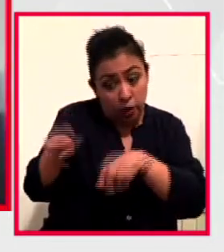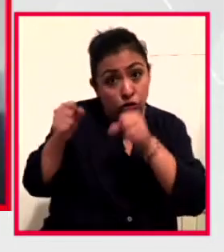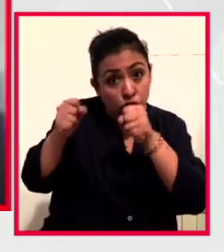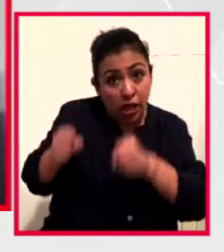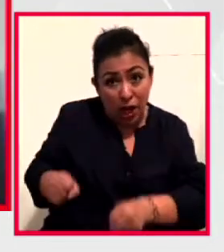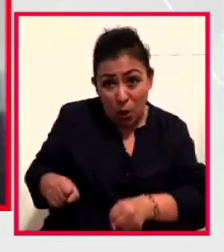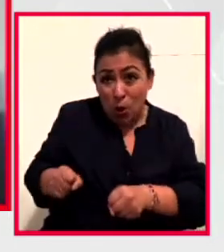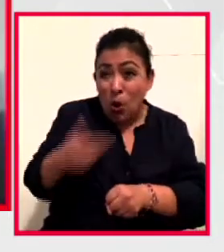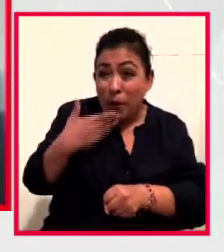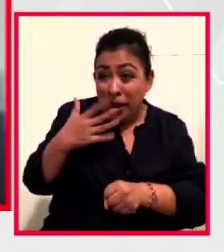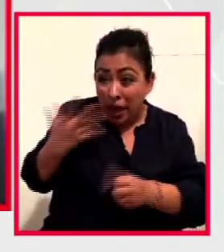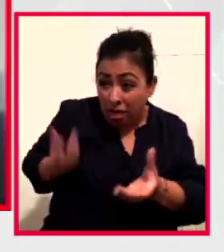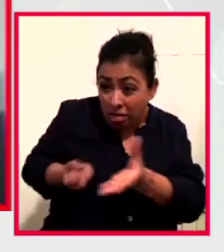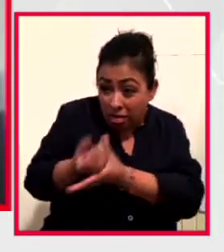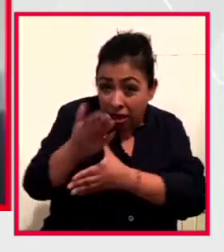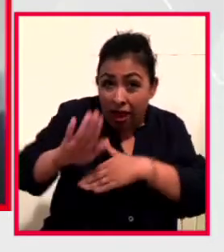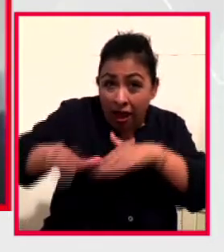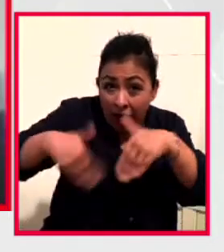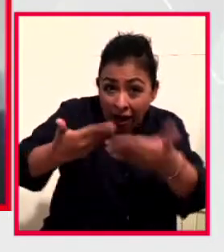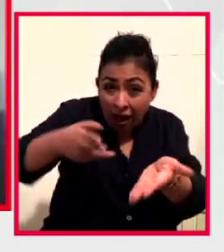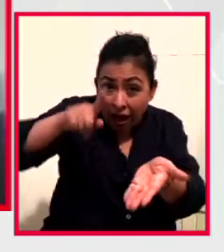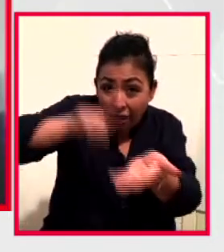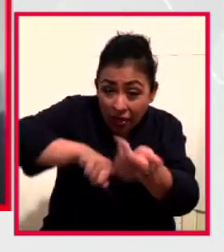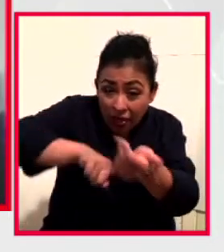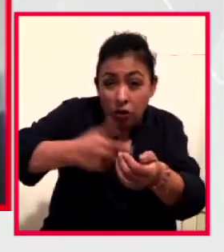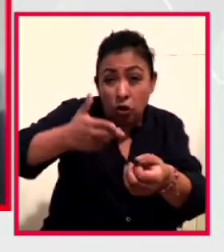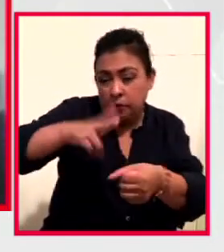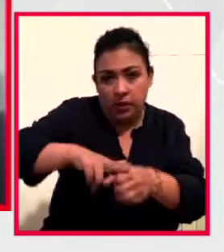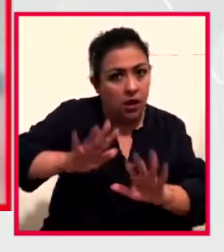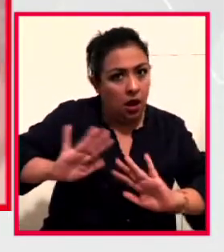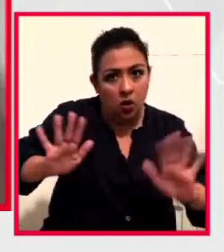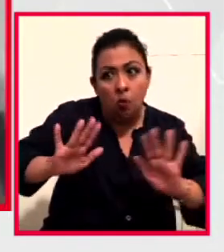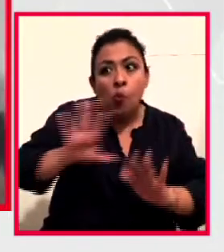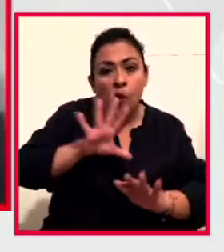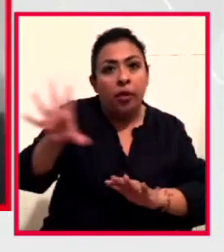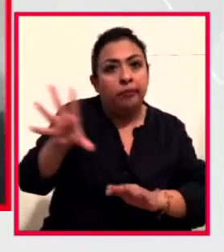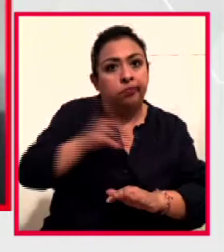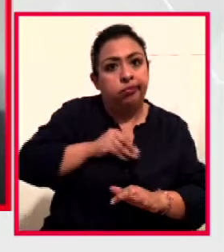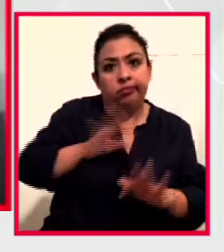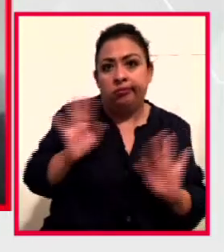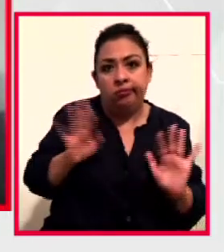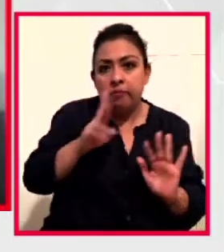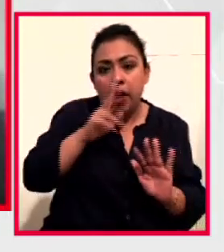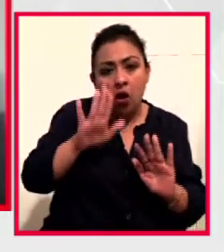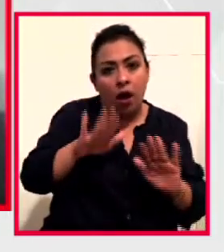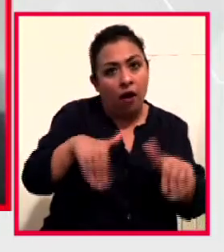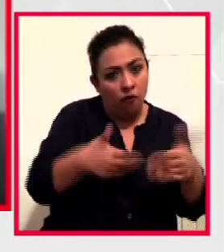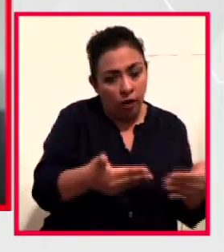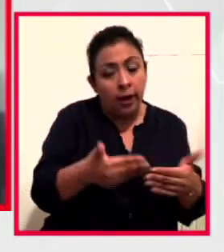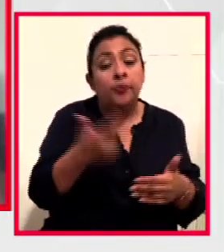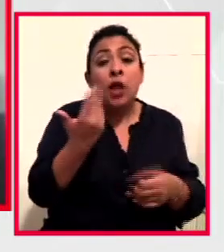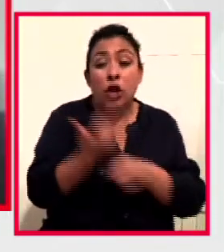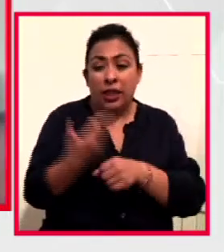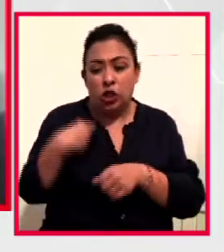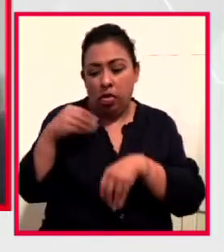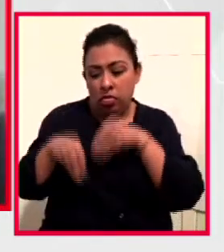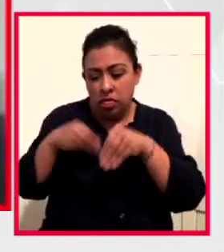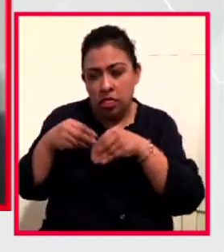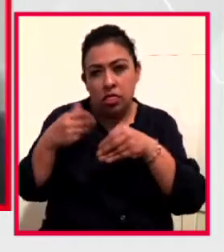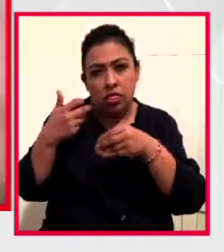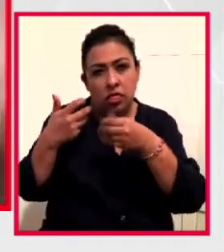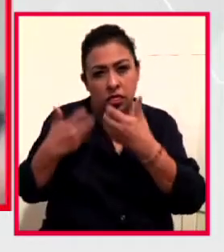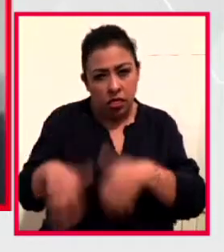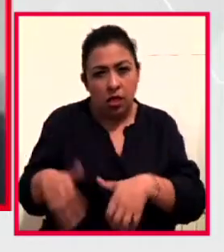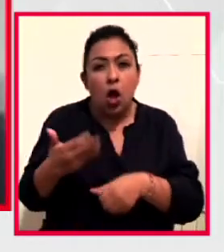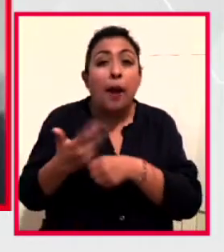bueno que ellos se entren al hospital porque pueden infectarse. Y entonces estamos construyendo o queremos construir, estamos